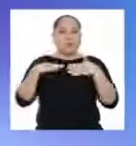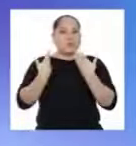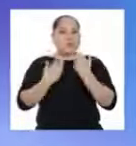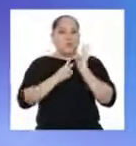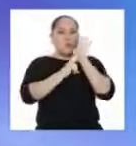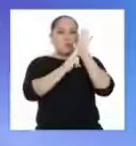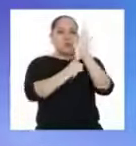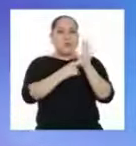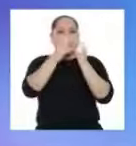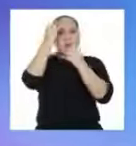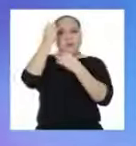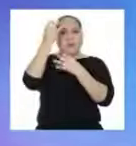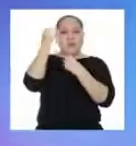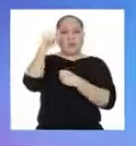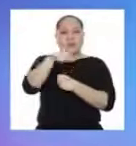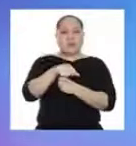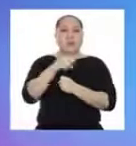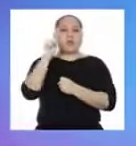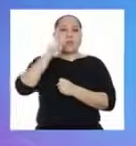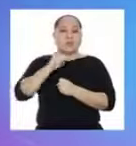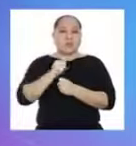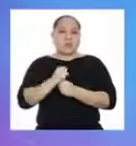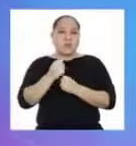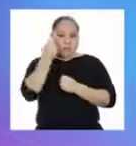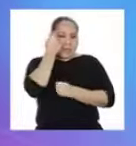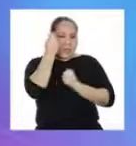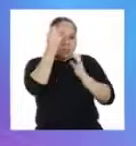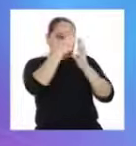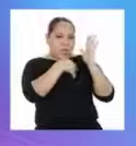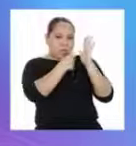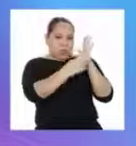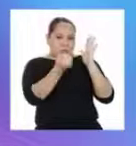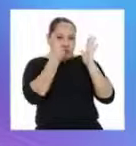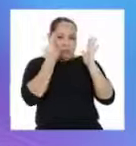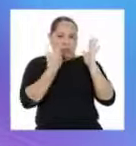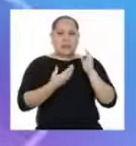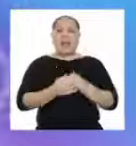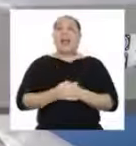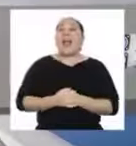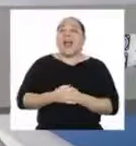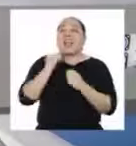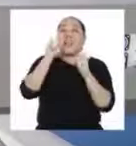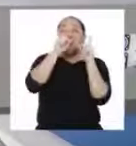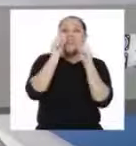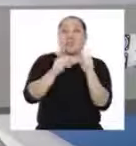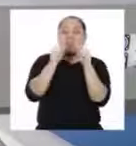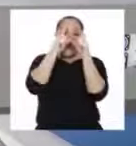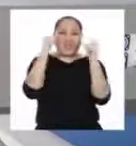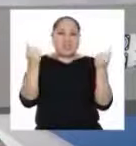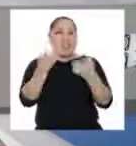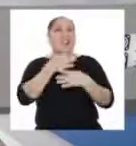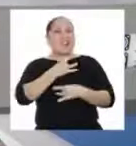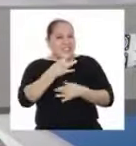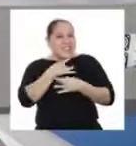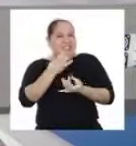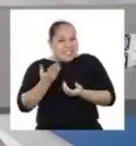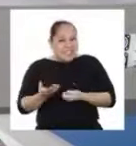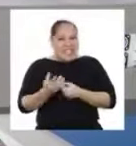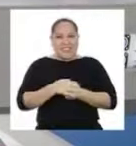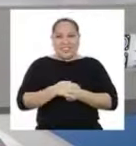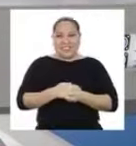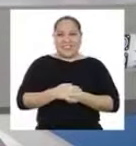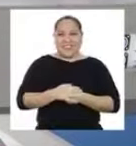¿Cómo se puede representar la información para que sea comprensible y llamativa? ¡Qué pregunta sorpresa tan